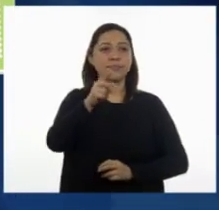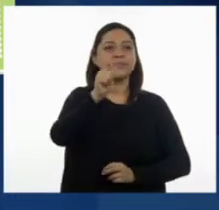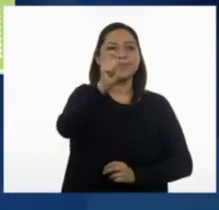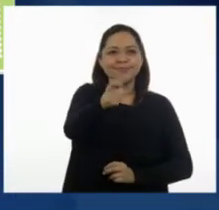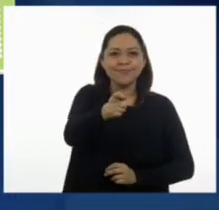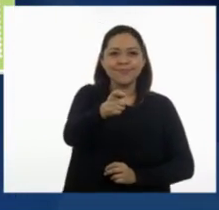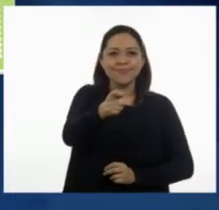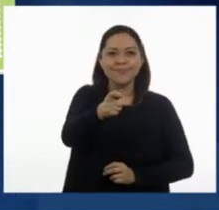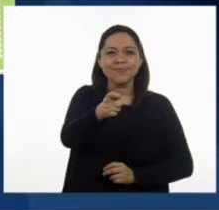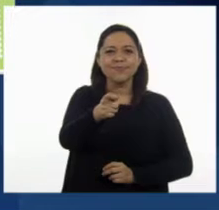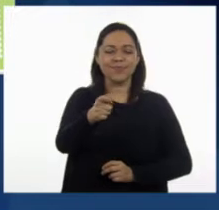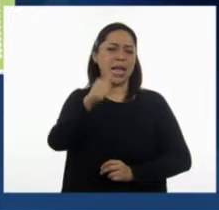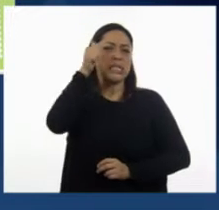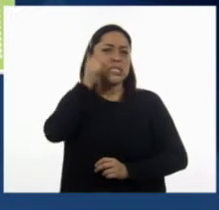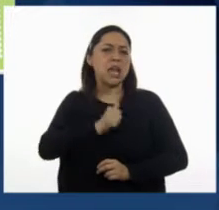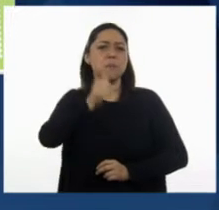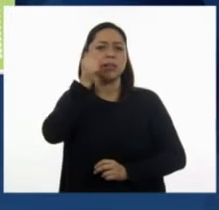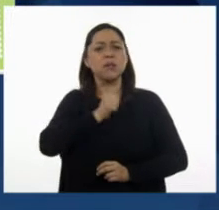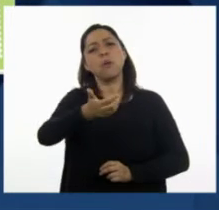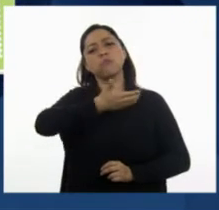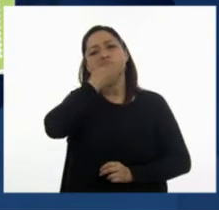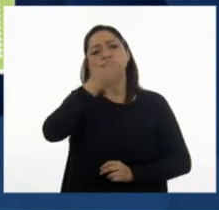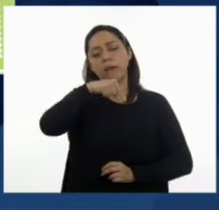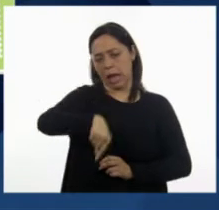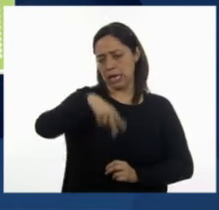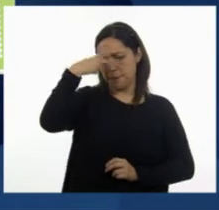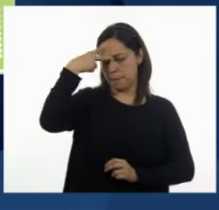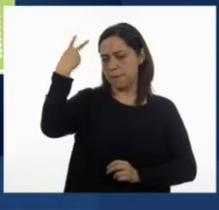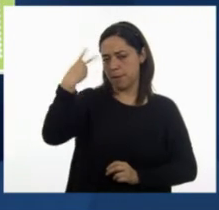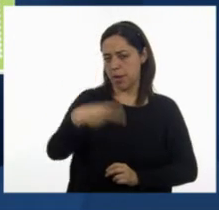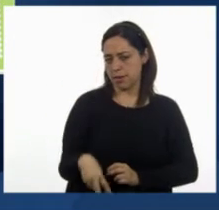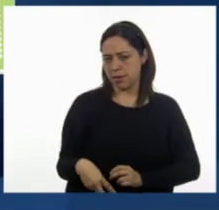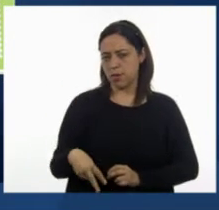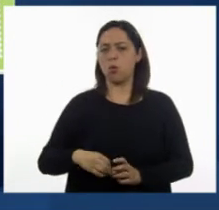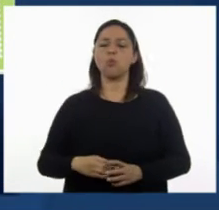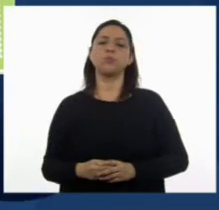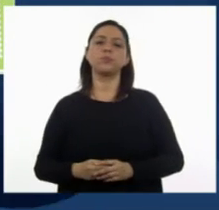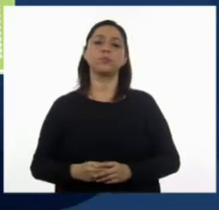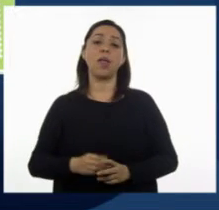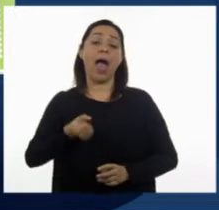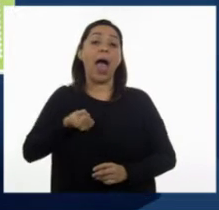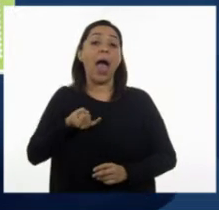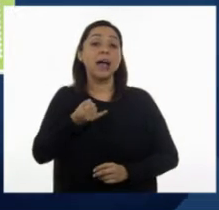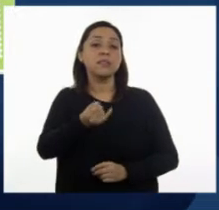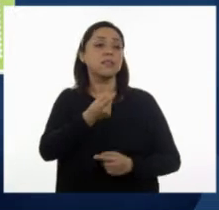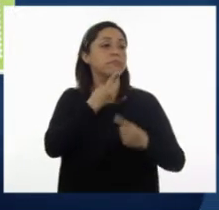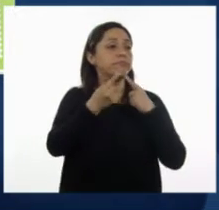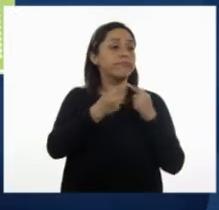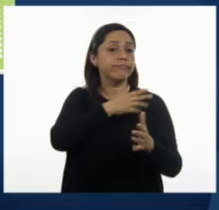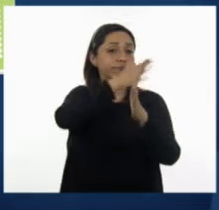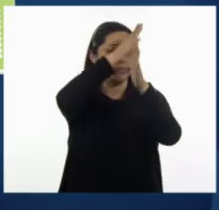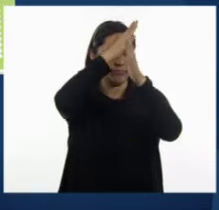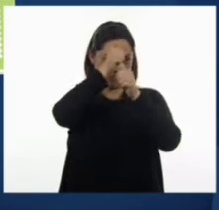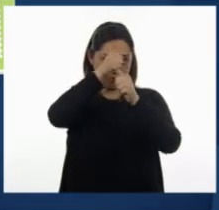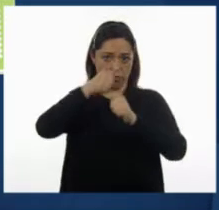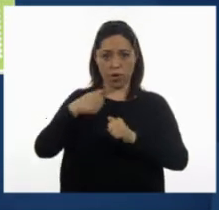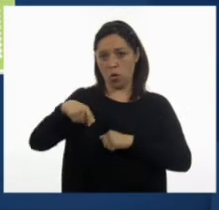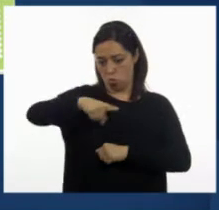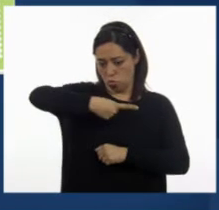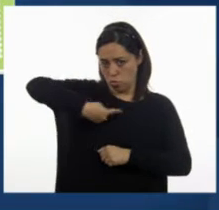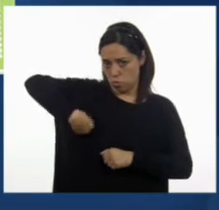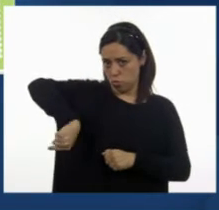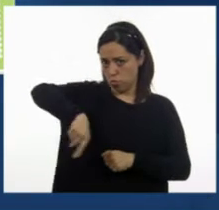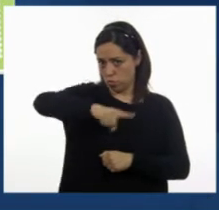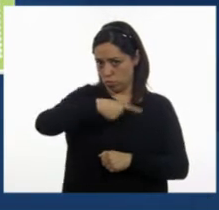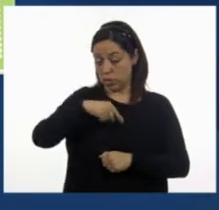en la que con más frecuencia se hace en México. De todas maneras, es un acuerdo que tomamos entre nosotros y